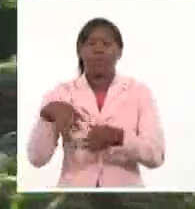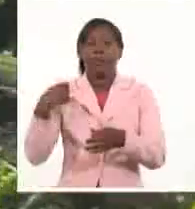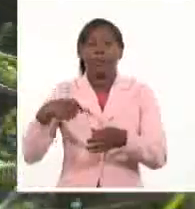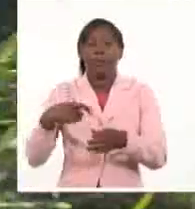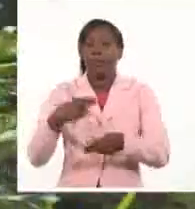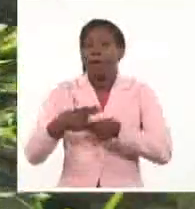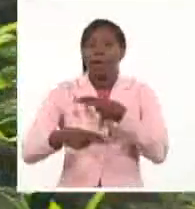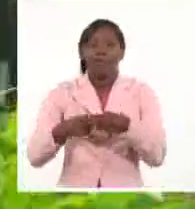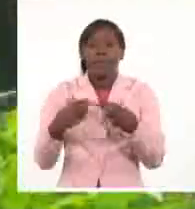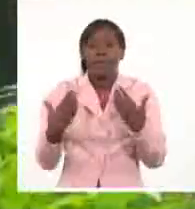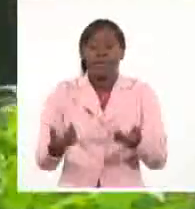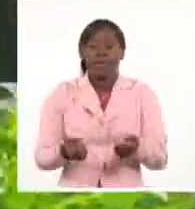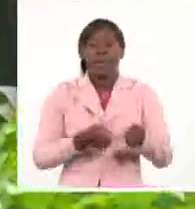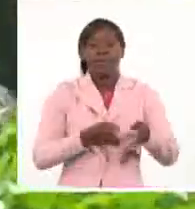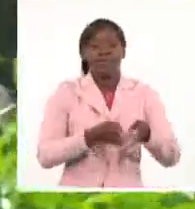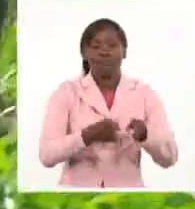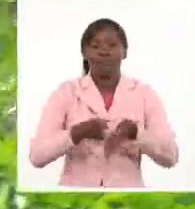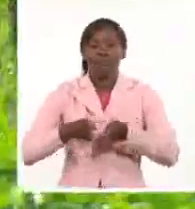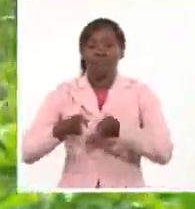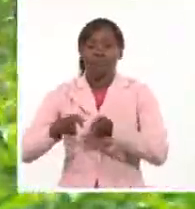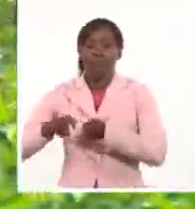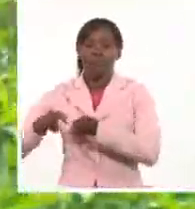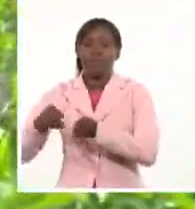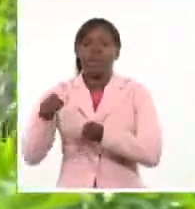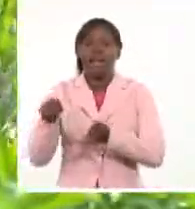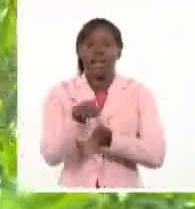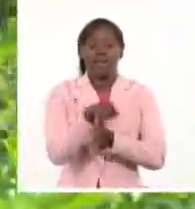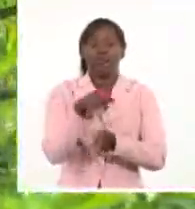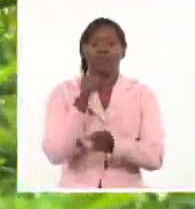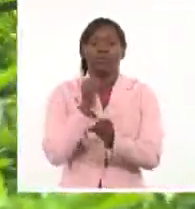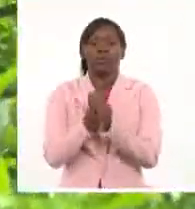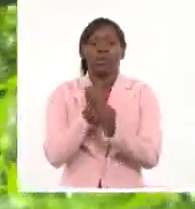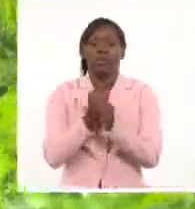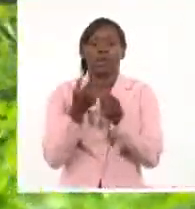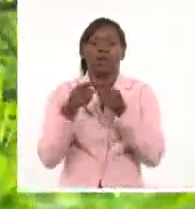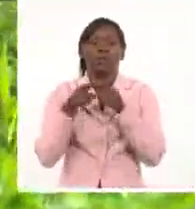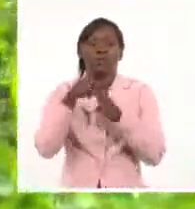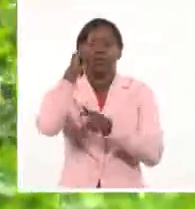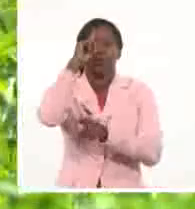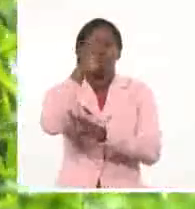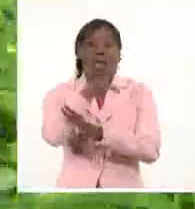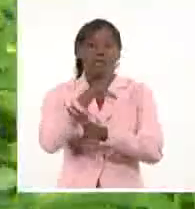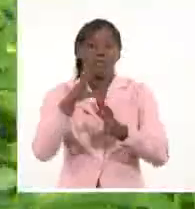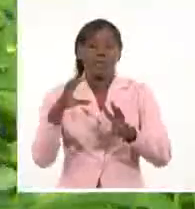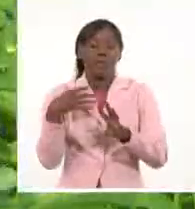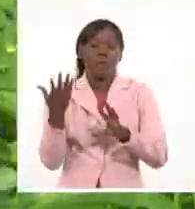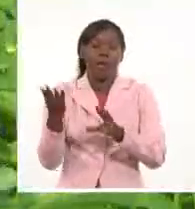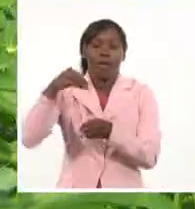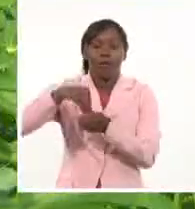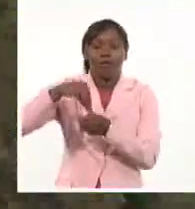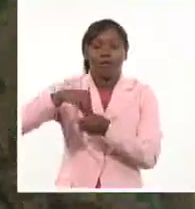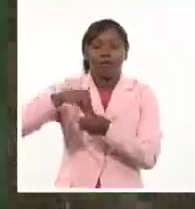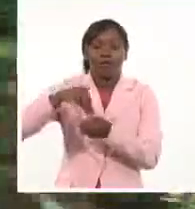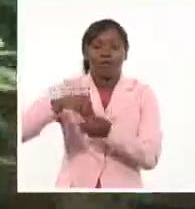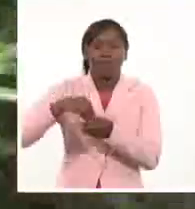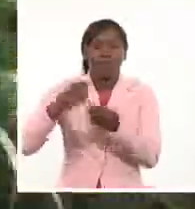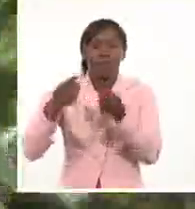sustentado en la aplicación de la ciencia y la técnica, no impacta en un descenso de los precios finales de venta a la población.